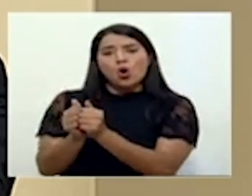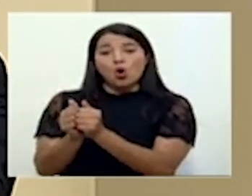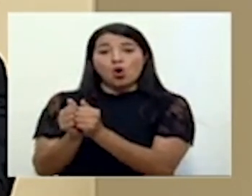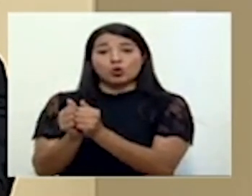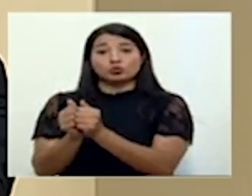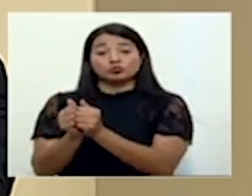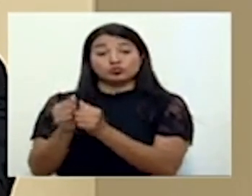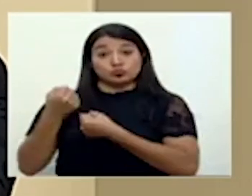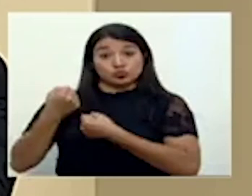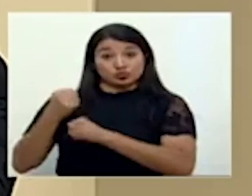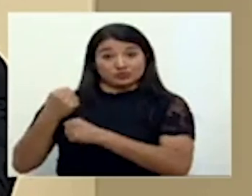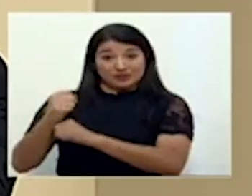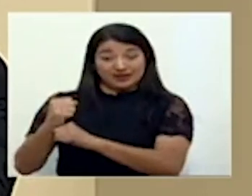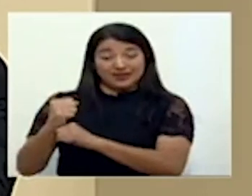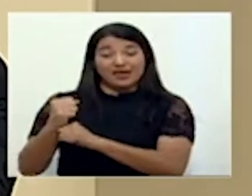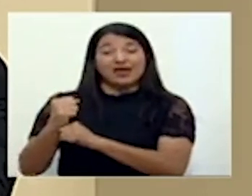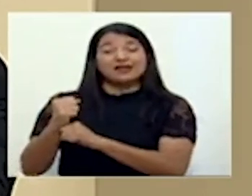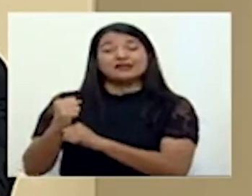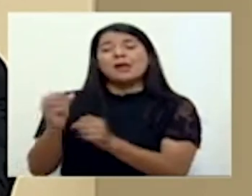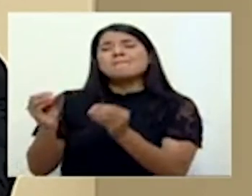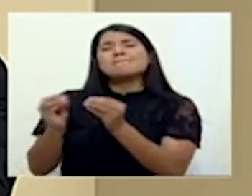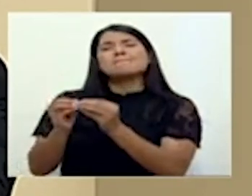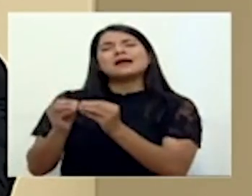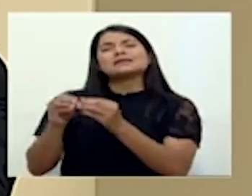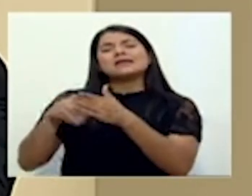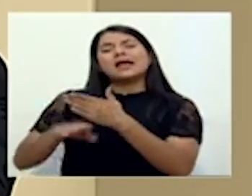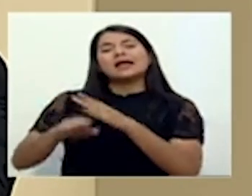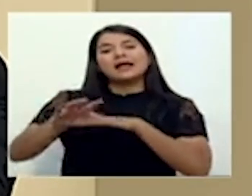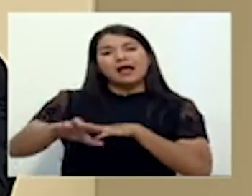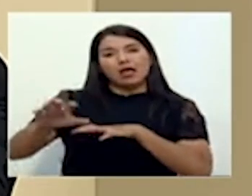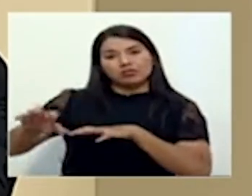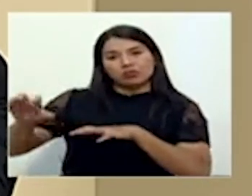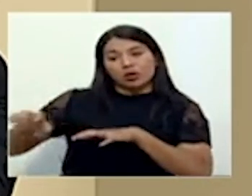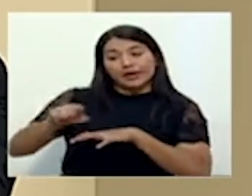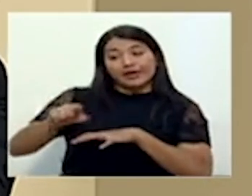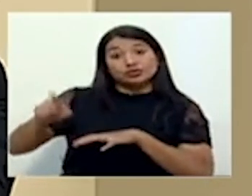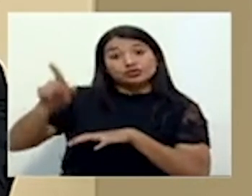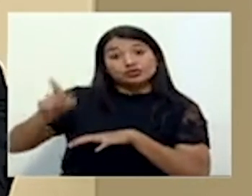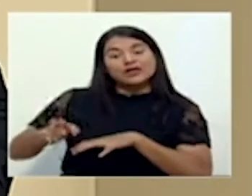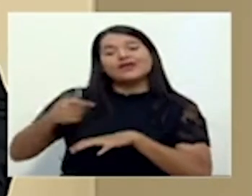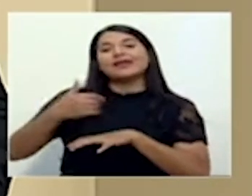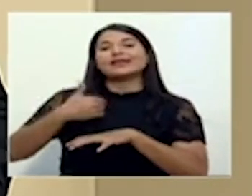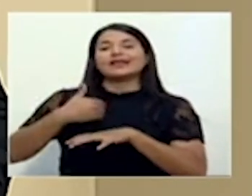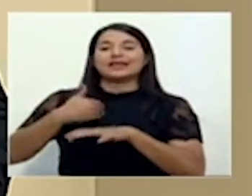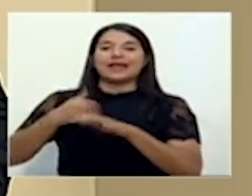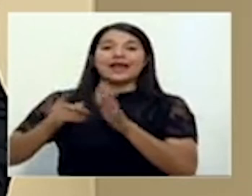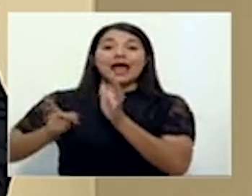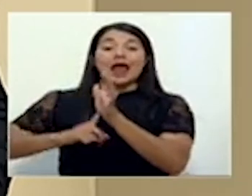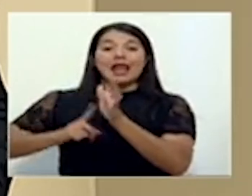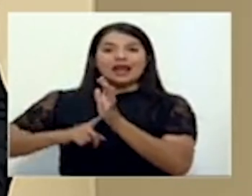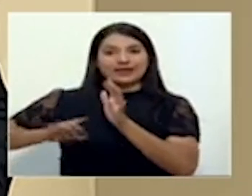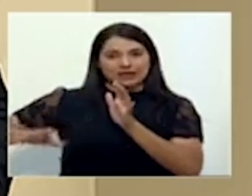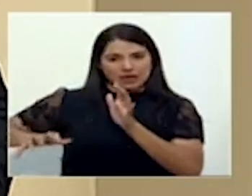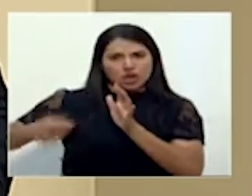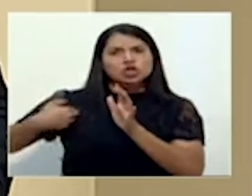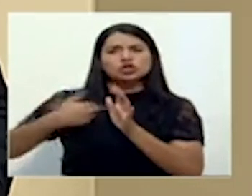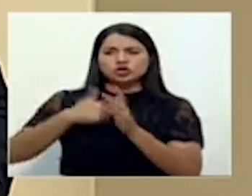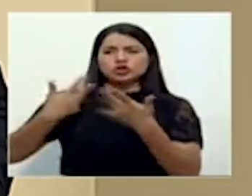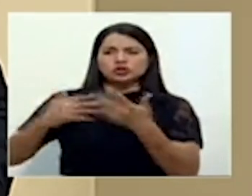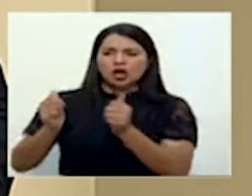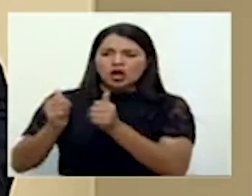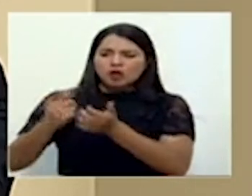de los cantones, que tienen que tener la condición de alerta naranja, de cómo es que se